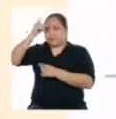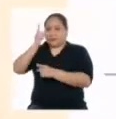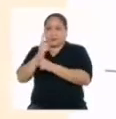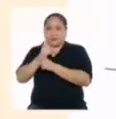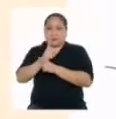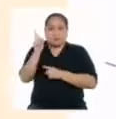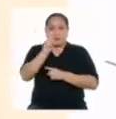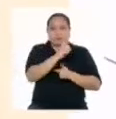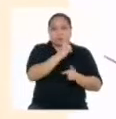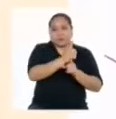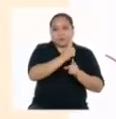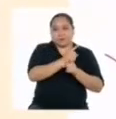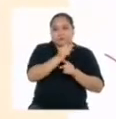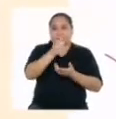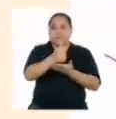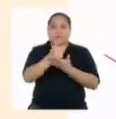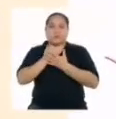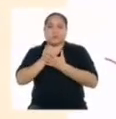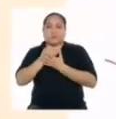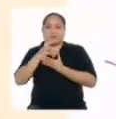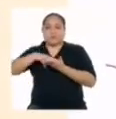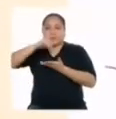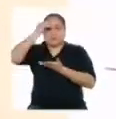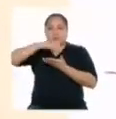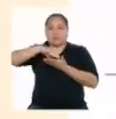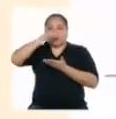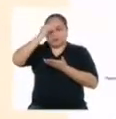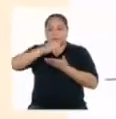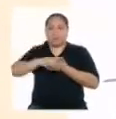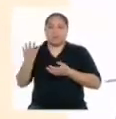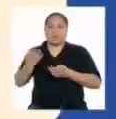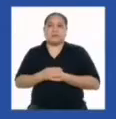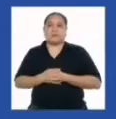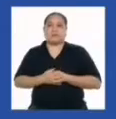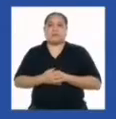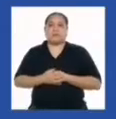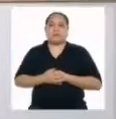formales e informales contribuyen a la educación y formación integral.